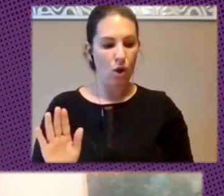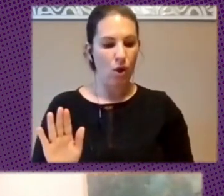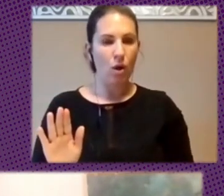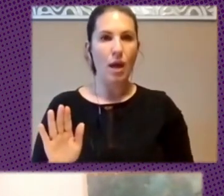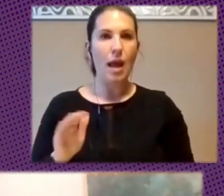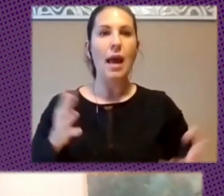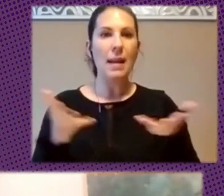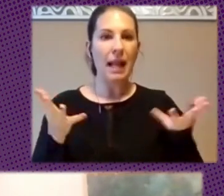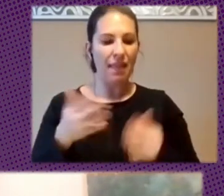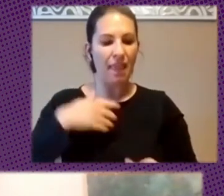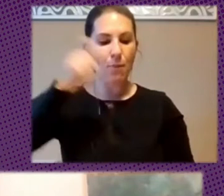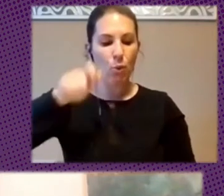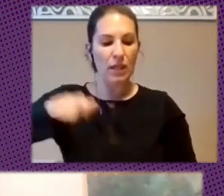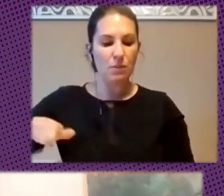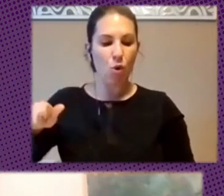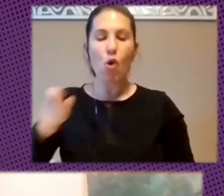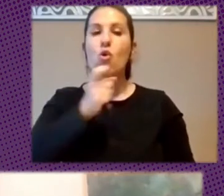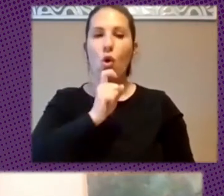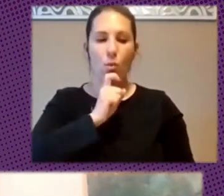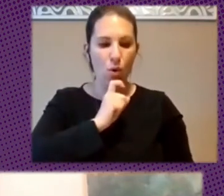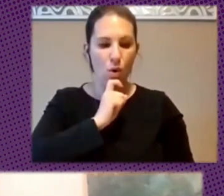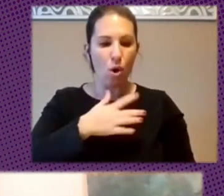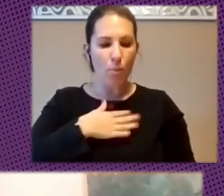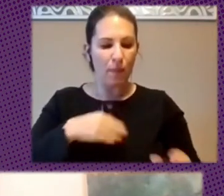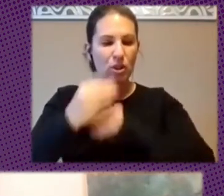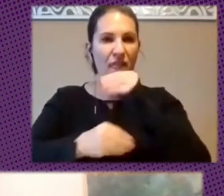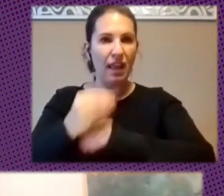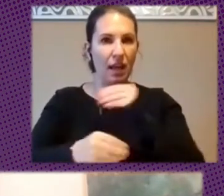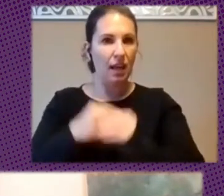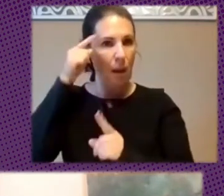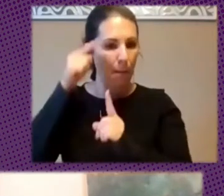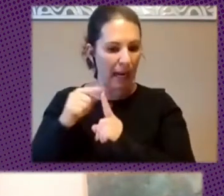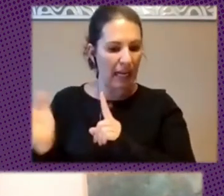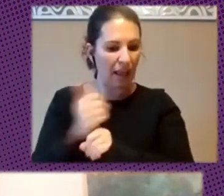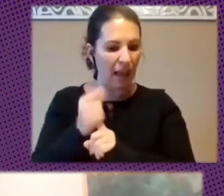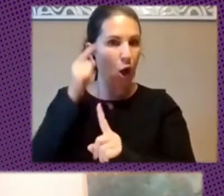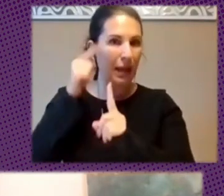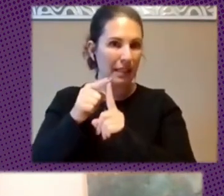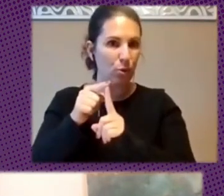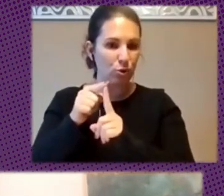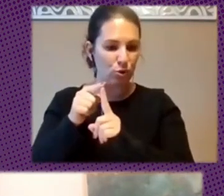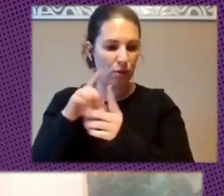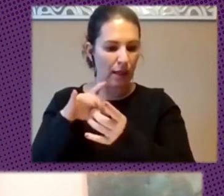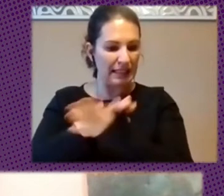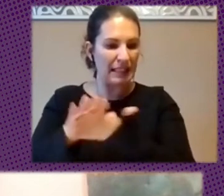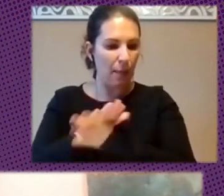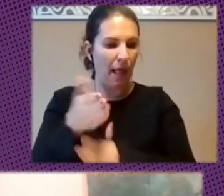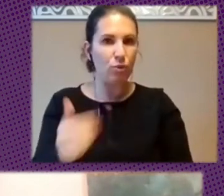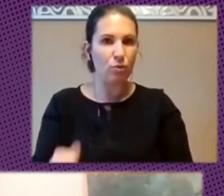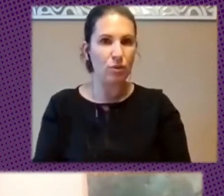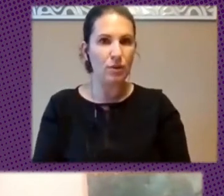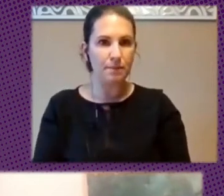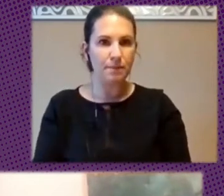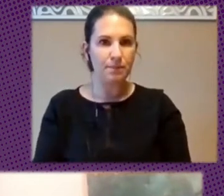Populismo Y Cómo Lo Podemos Enfrentar Para Alcanzar Los Objetivos De Los Que Estás Hablando A